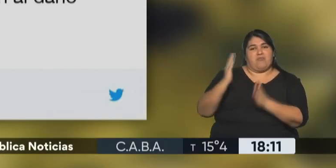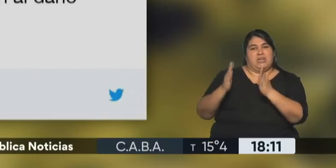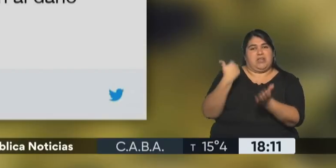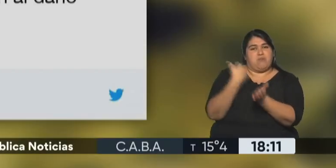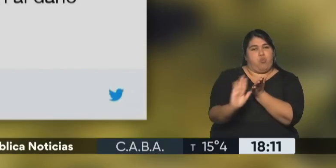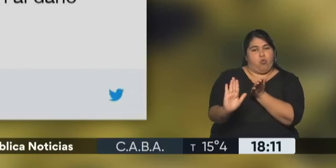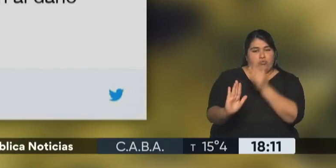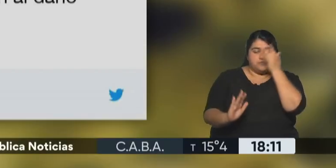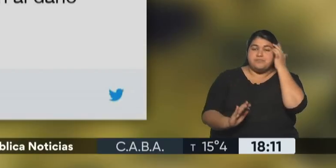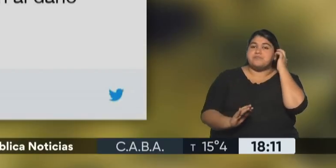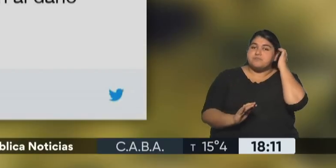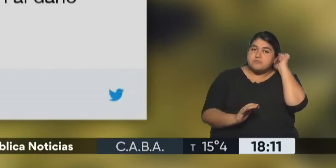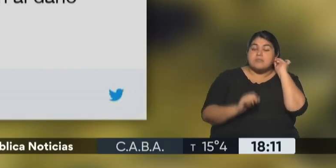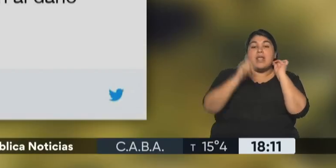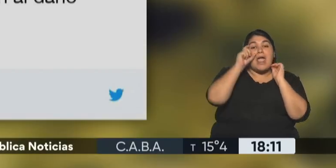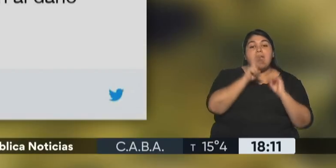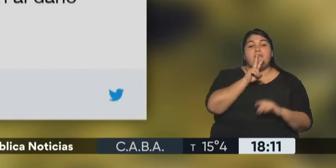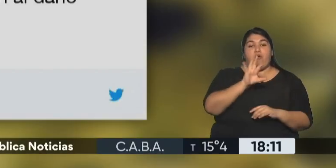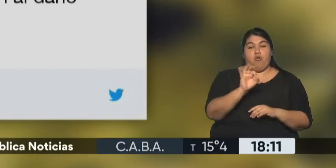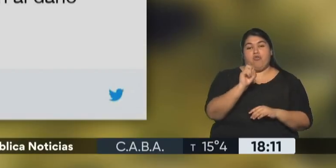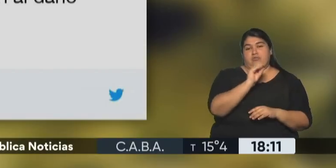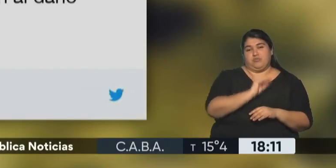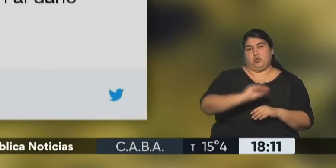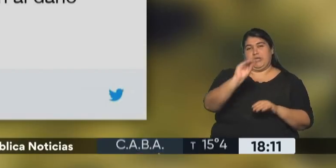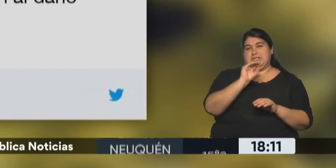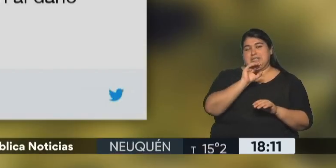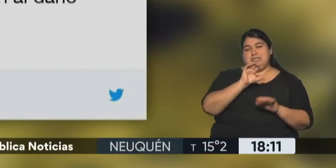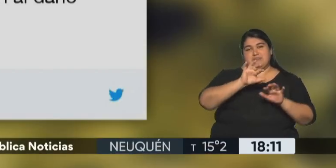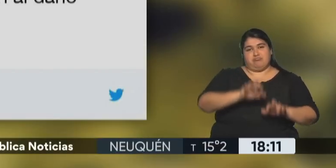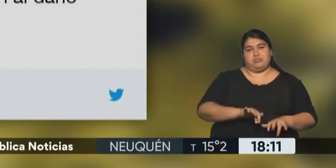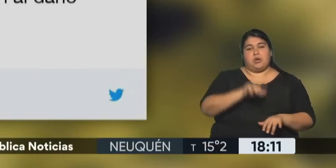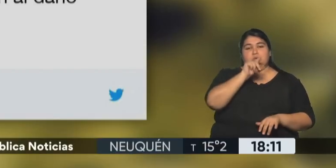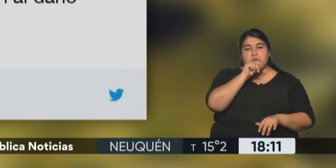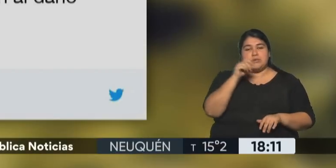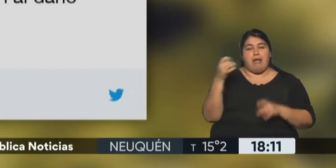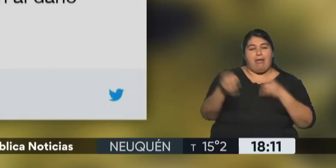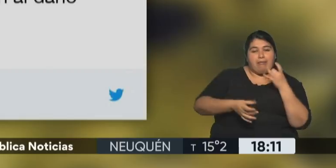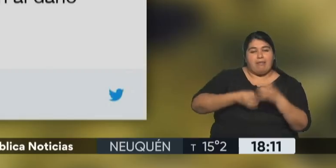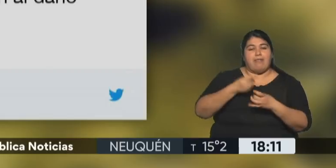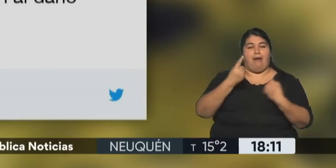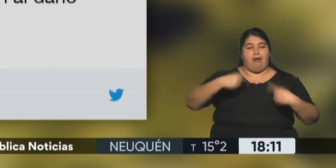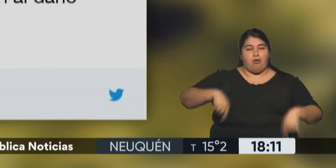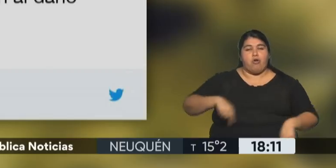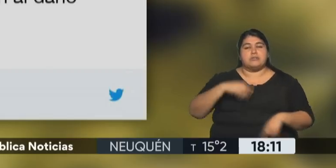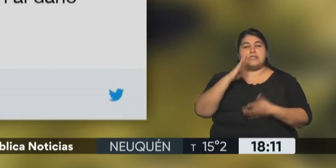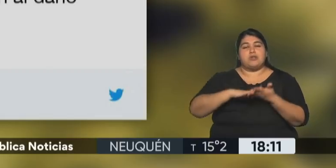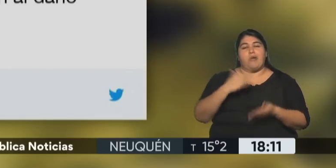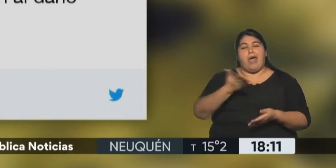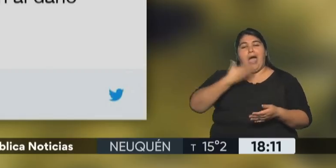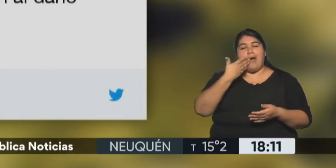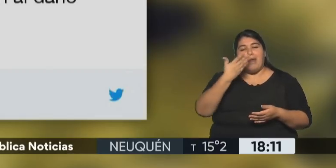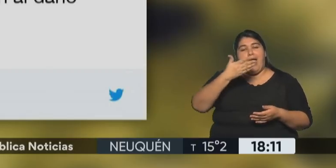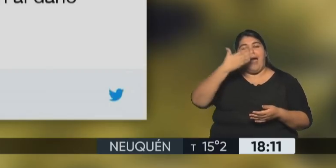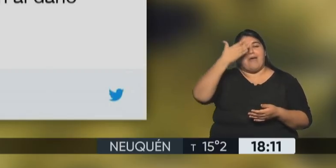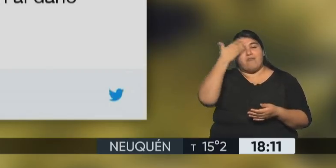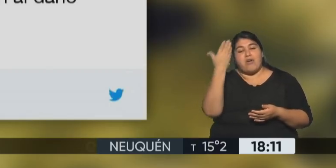Y este es el tuit que dio a conocer Evo Morales. Señaló, pese a las mentiras chicanas e incluso actuaciones para decir que estaba enferma o a punto de